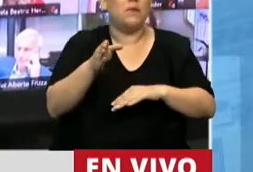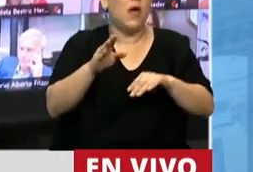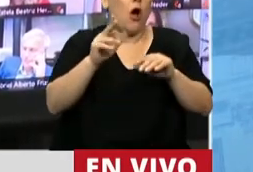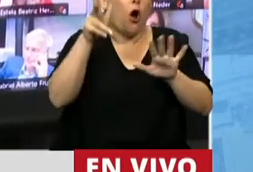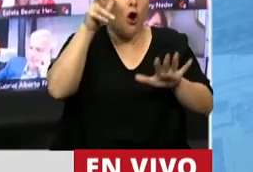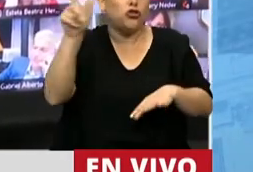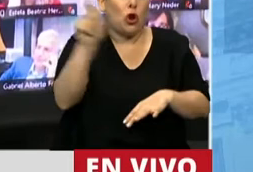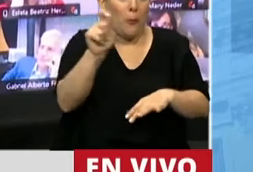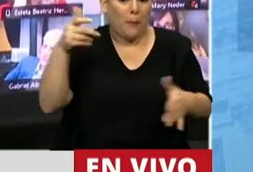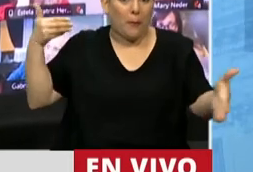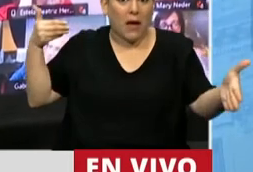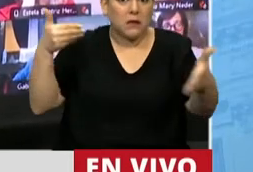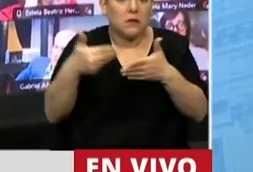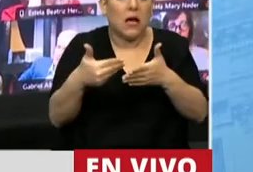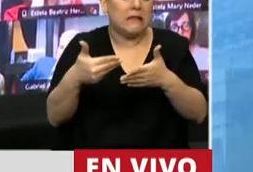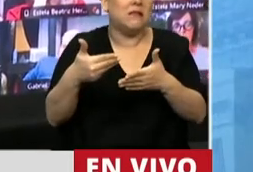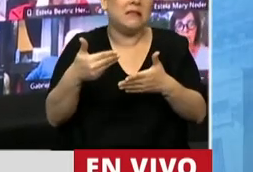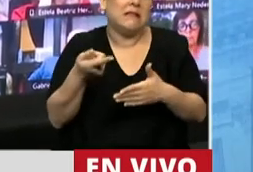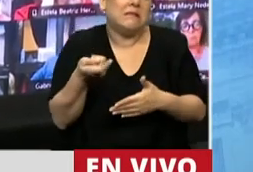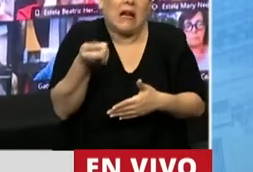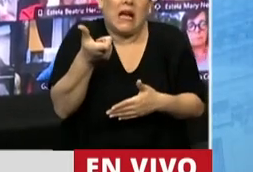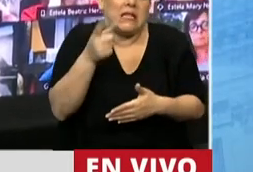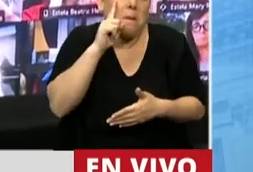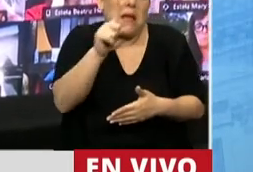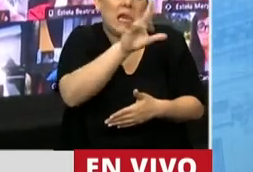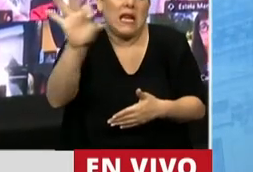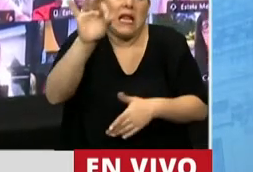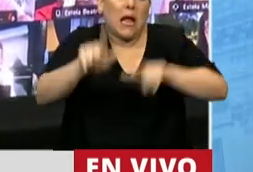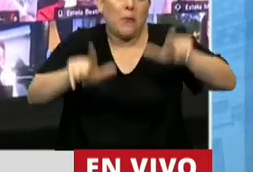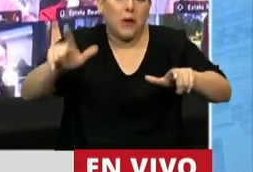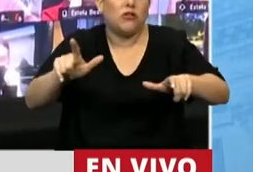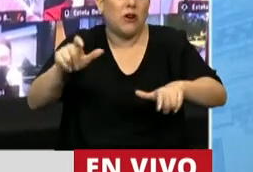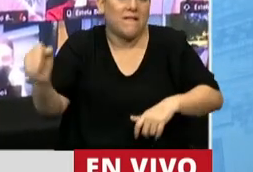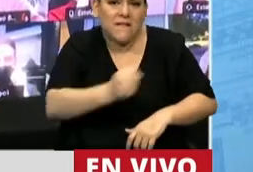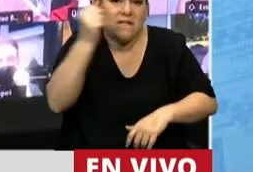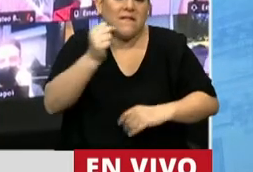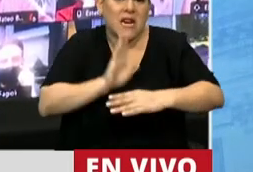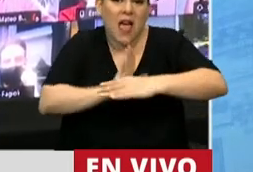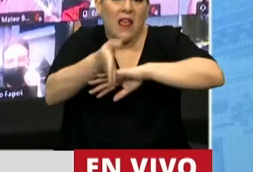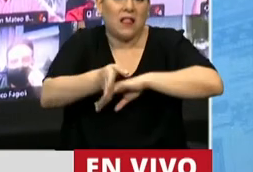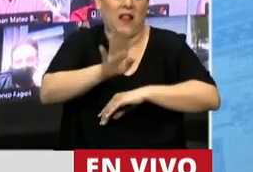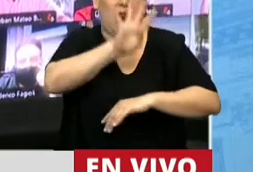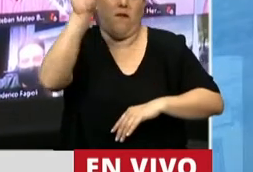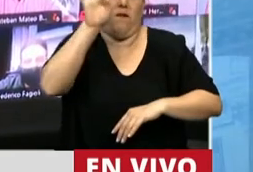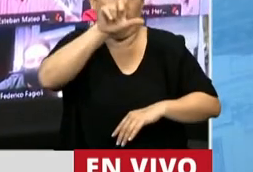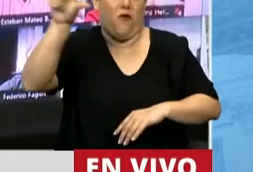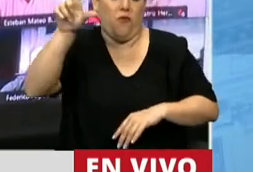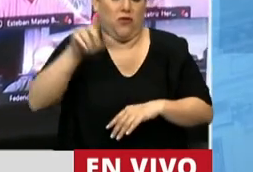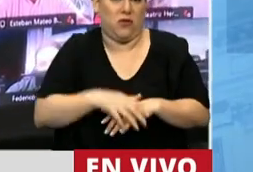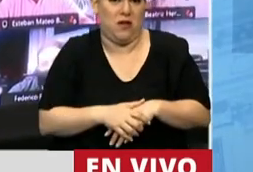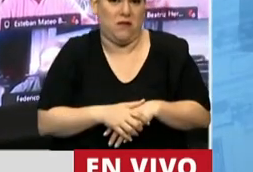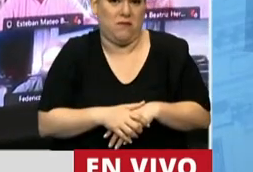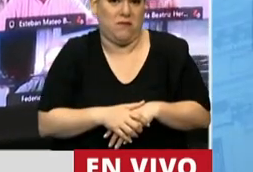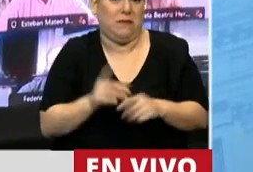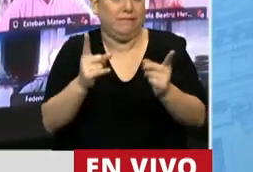meses eso necesitábamos casi 1.500 formoseños que puedan entrar a su provincia para no tener esta crisis humanitaria que estamos